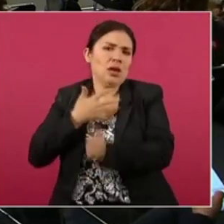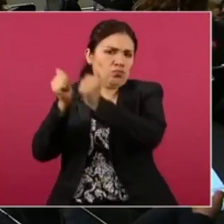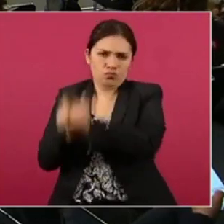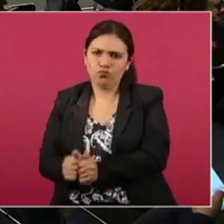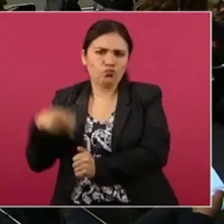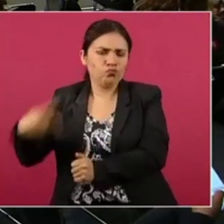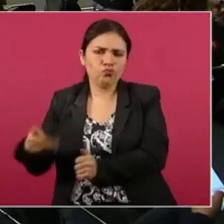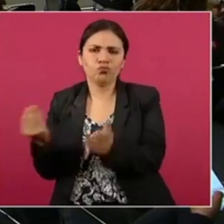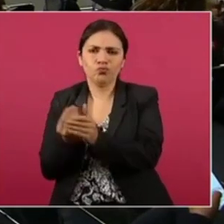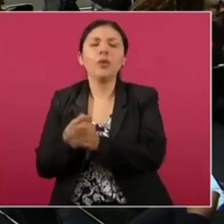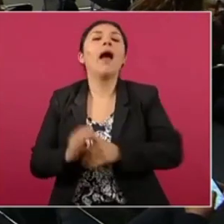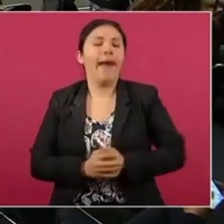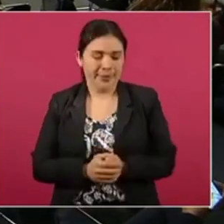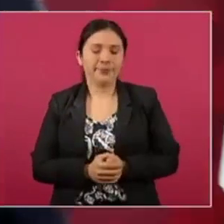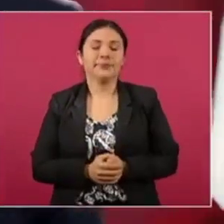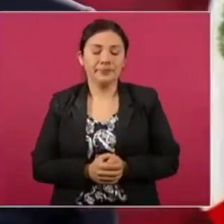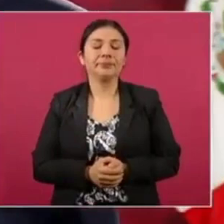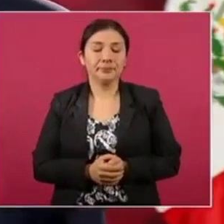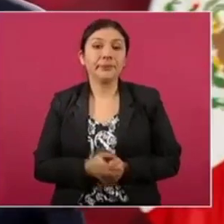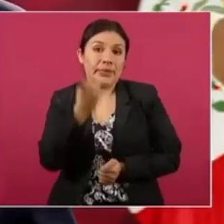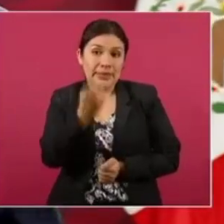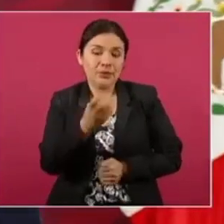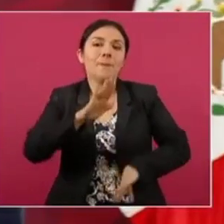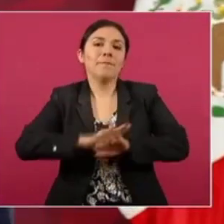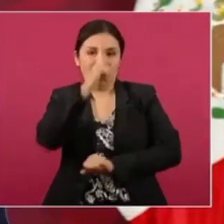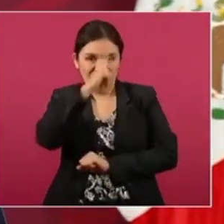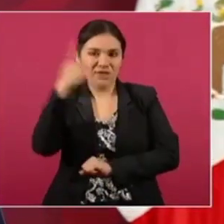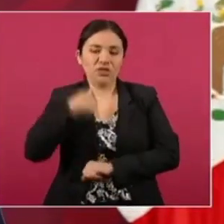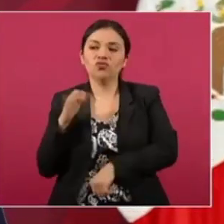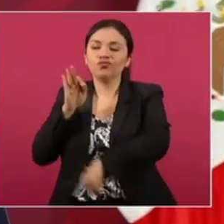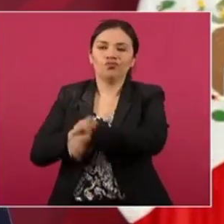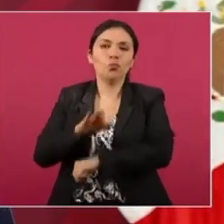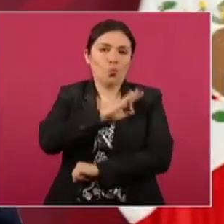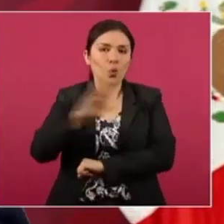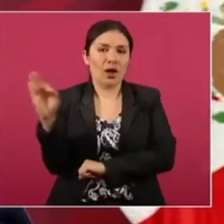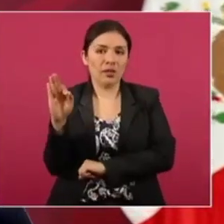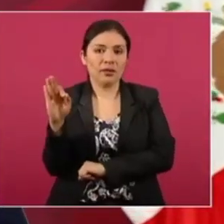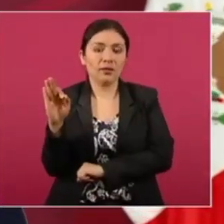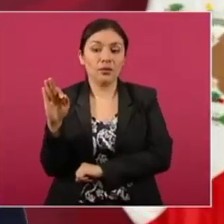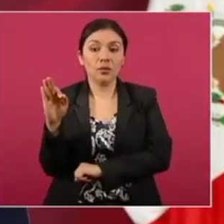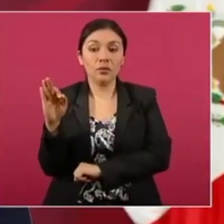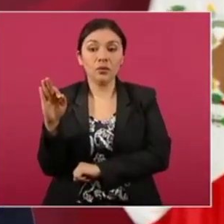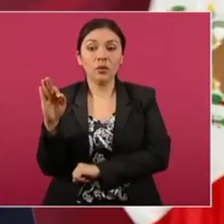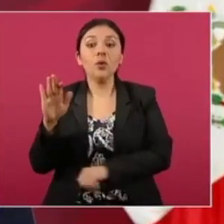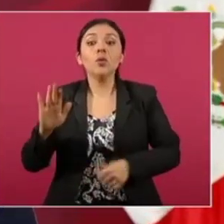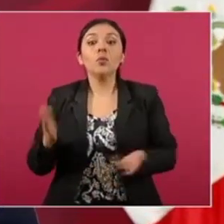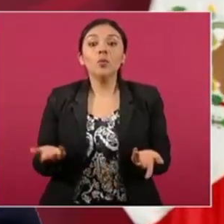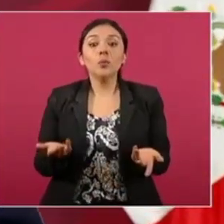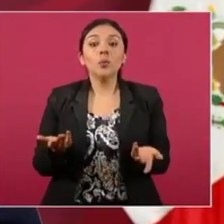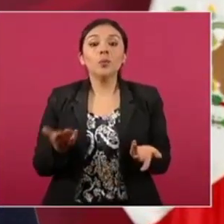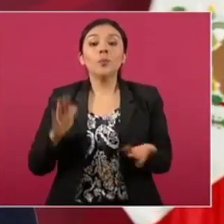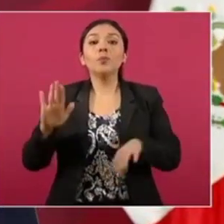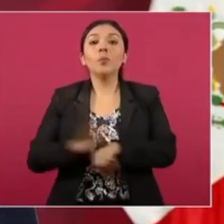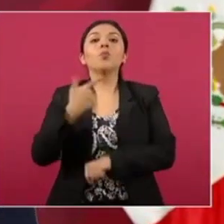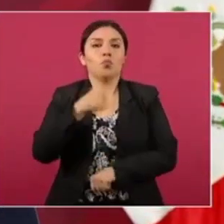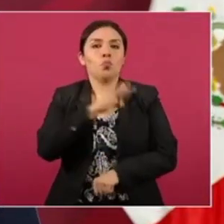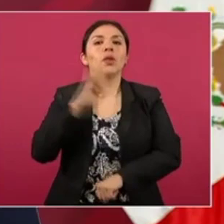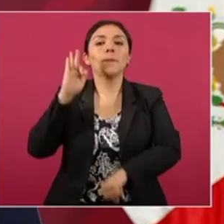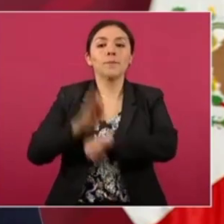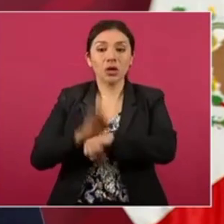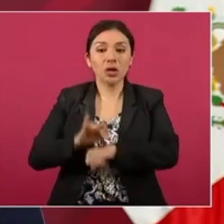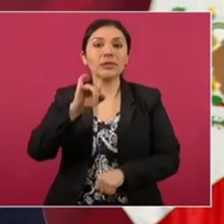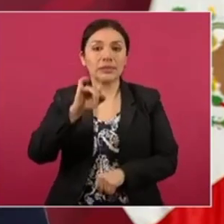los terrenos. bueno, eso se nos facilita porque los protegemos.